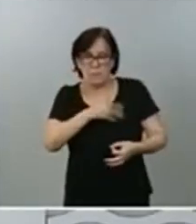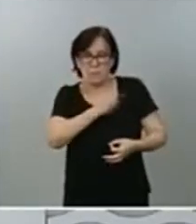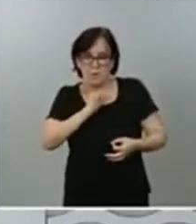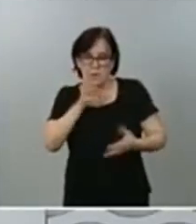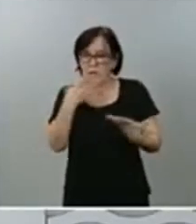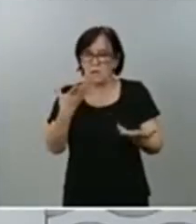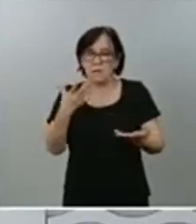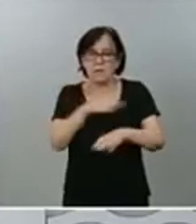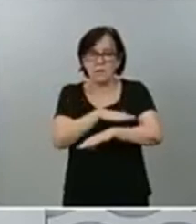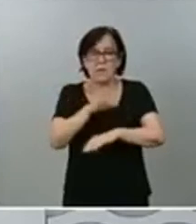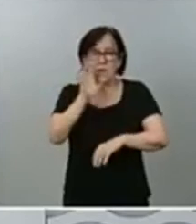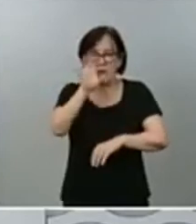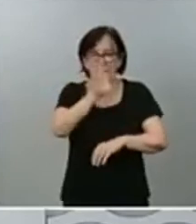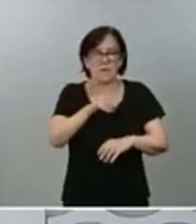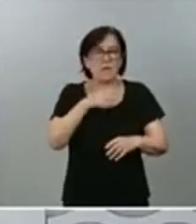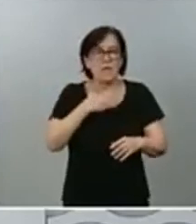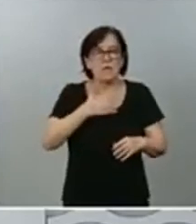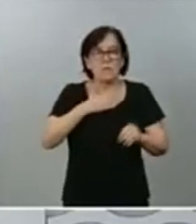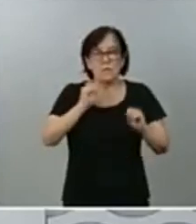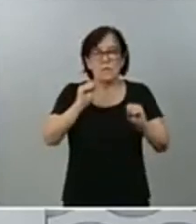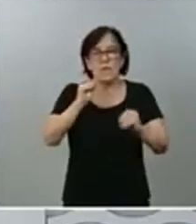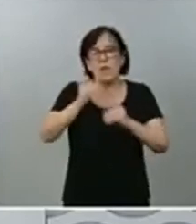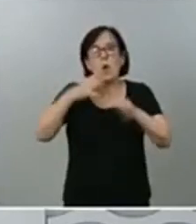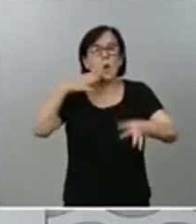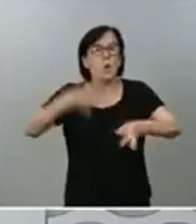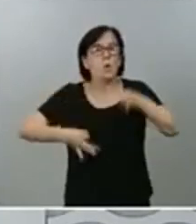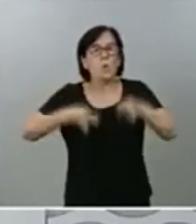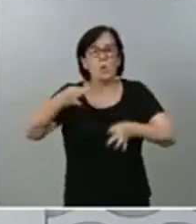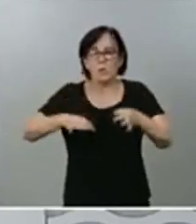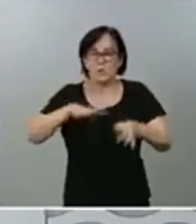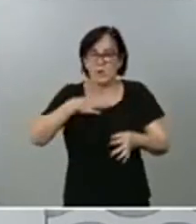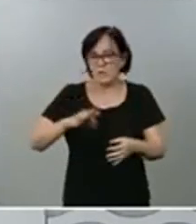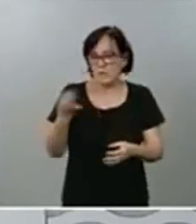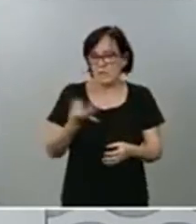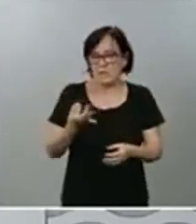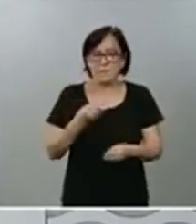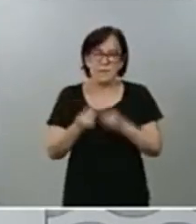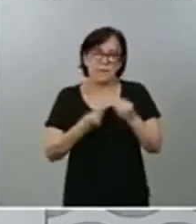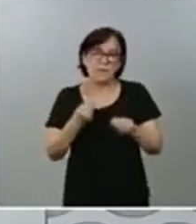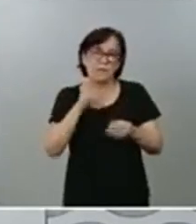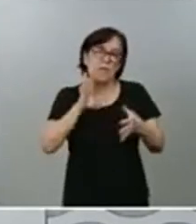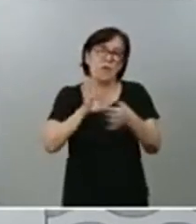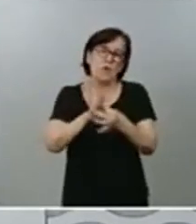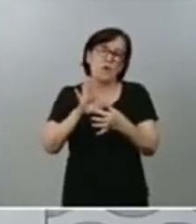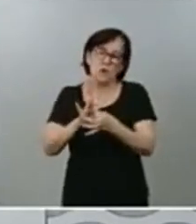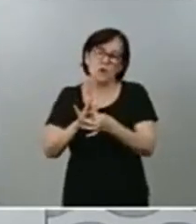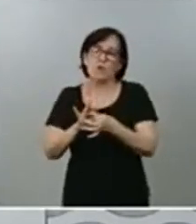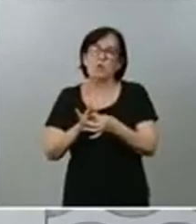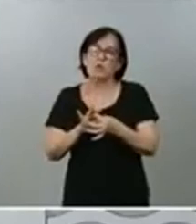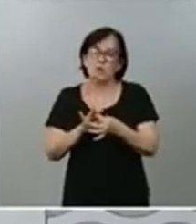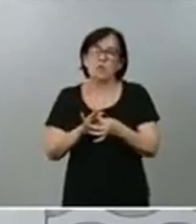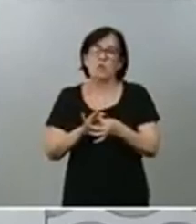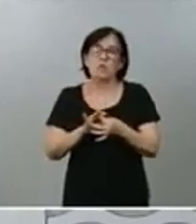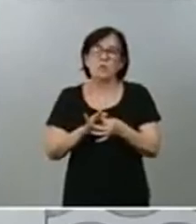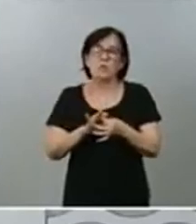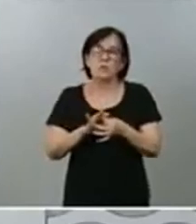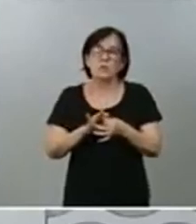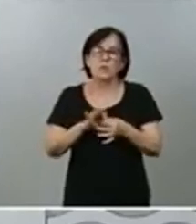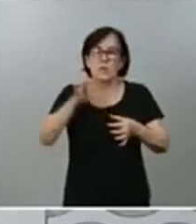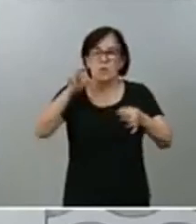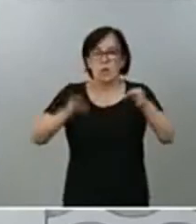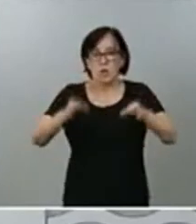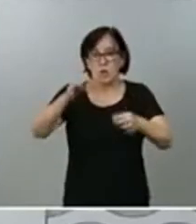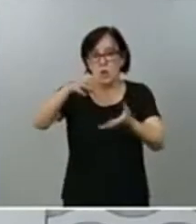las propias de las actuaciones judiciales que hubiere lugar, si es que así corresponde, por parte del juzgado correspondiente.